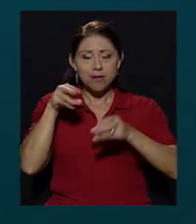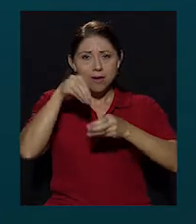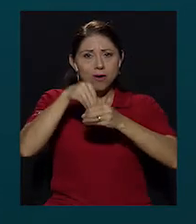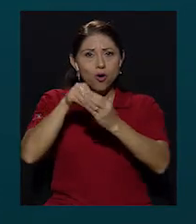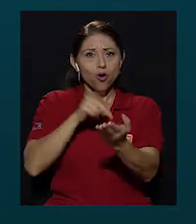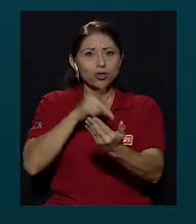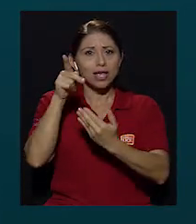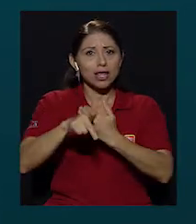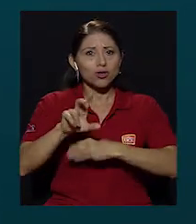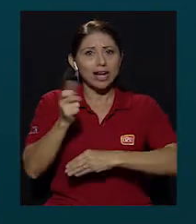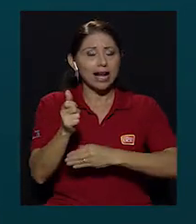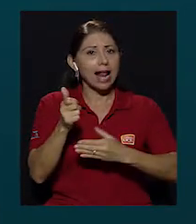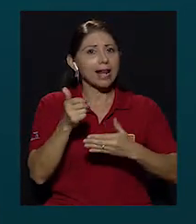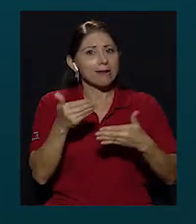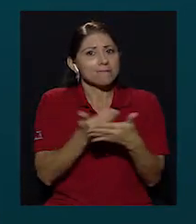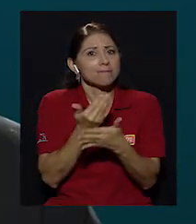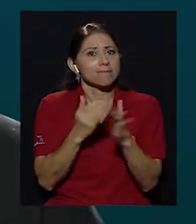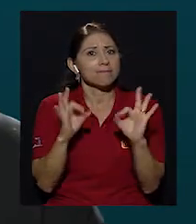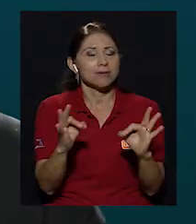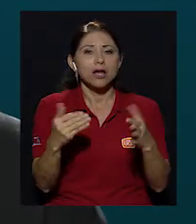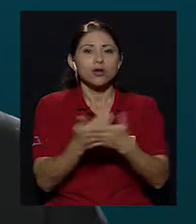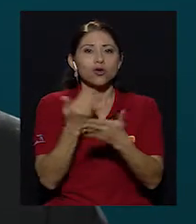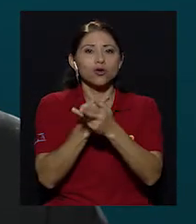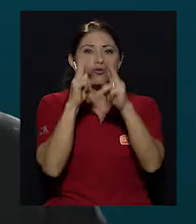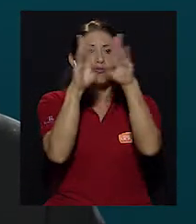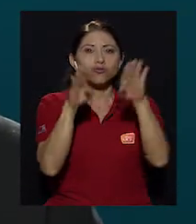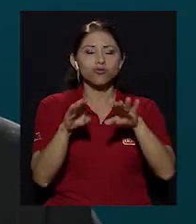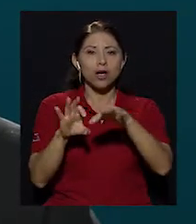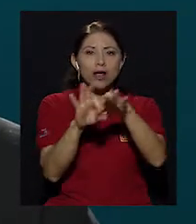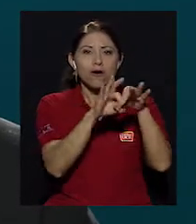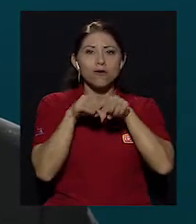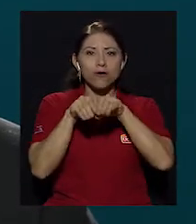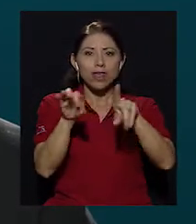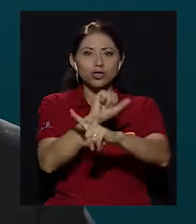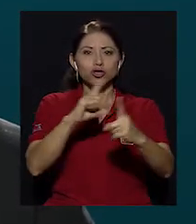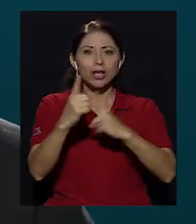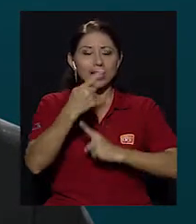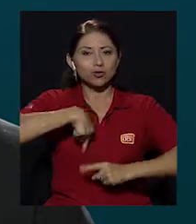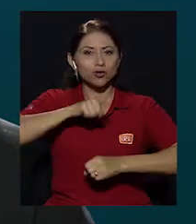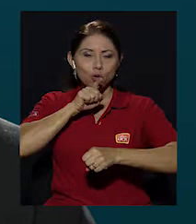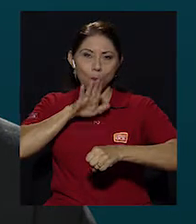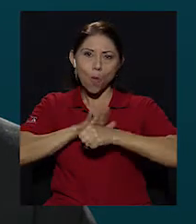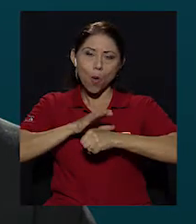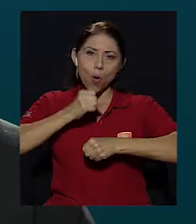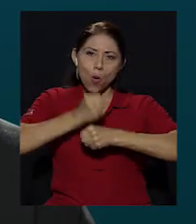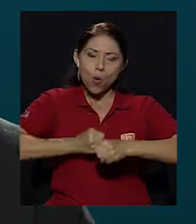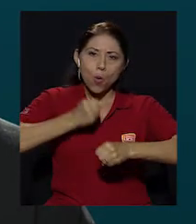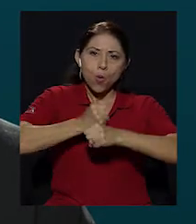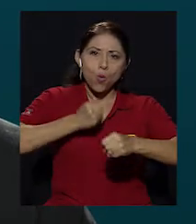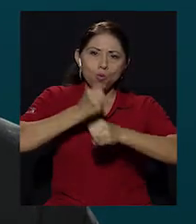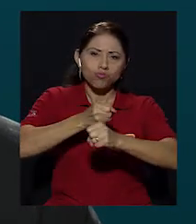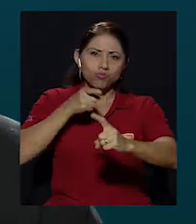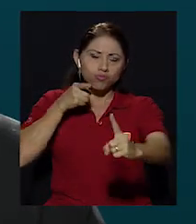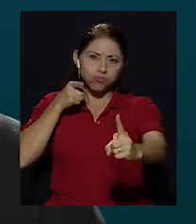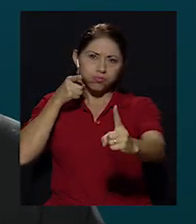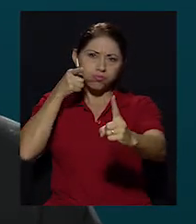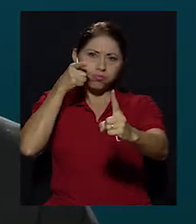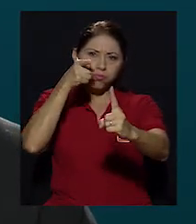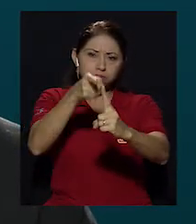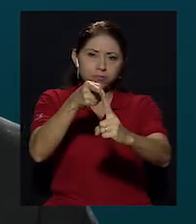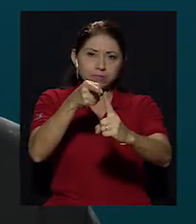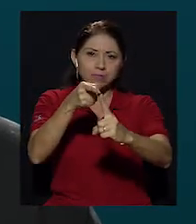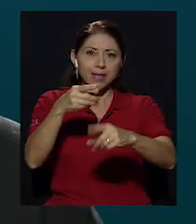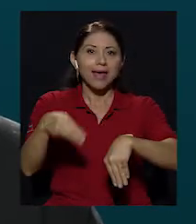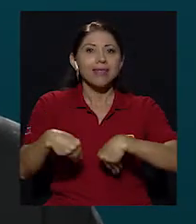remozamiento de nuestras redes sociales. Nuestro compromiso es seguir trabajando fuerte en la ruta que nos hemos trazado.